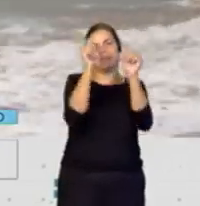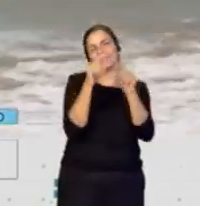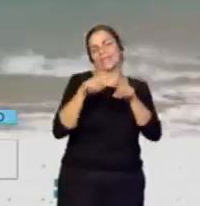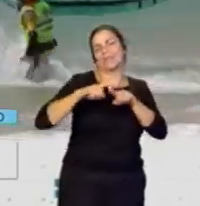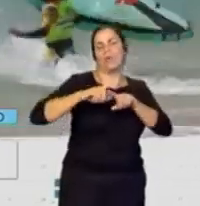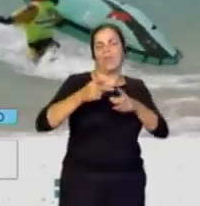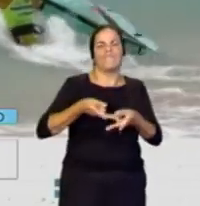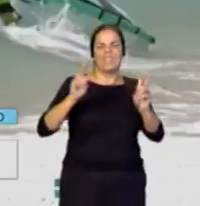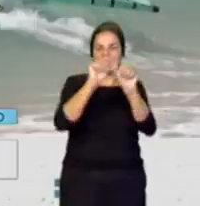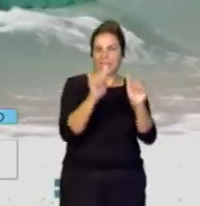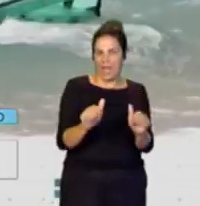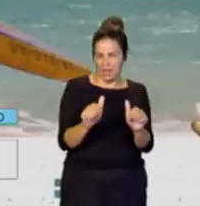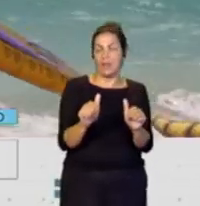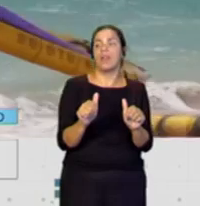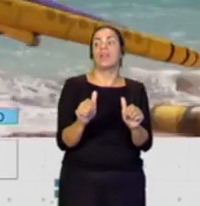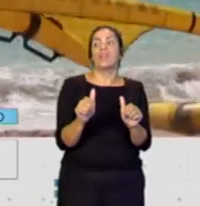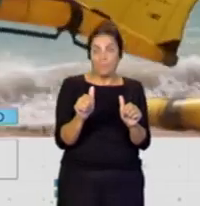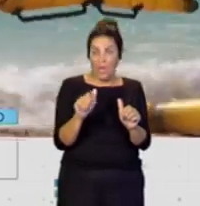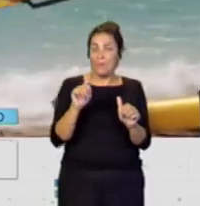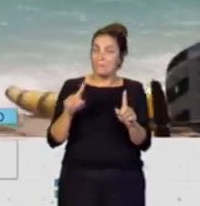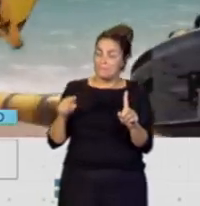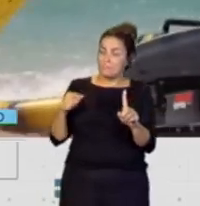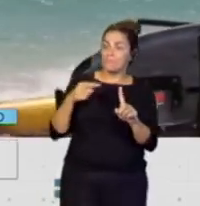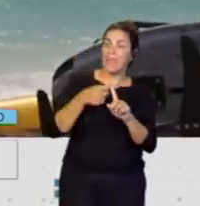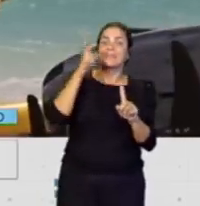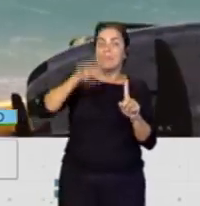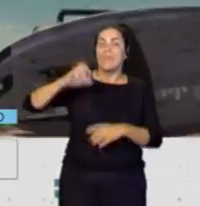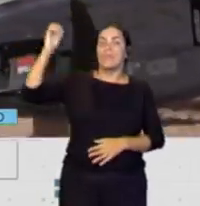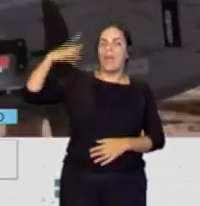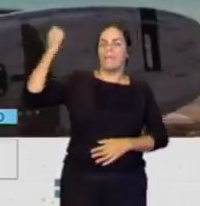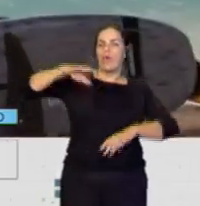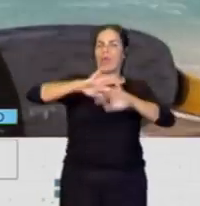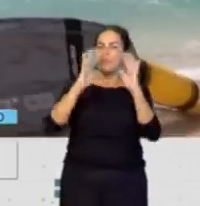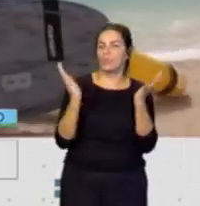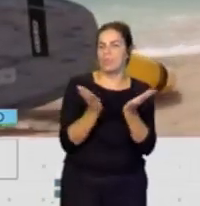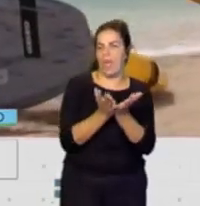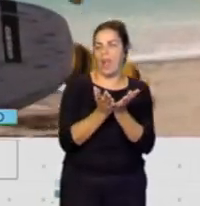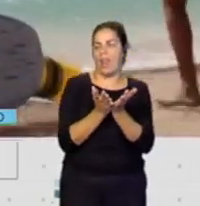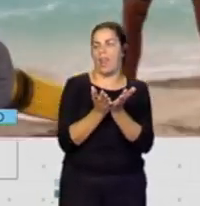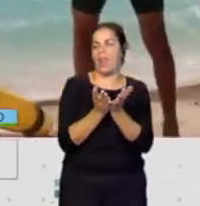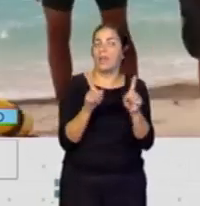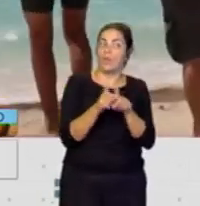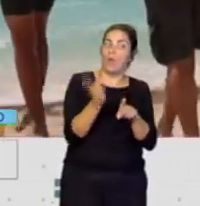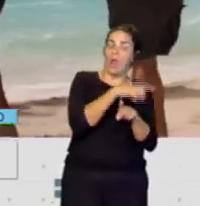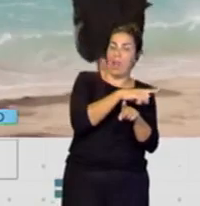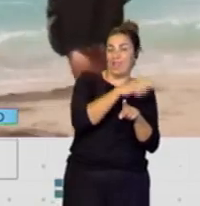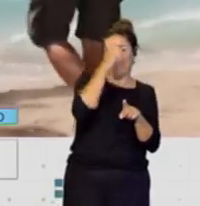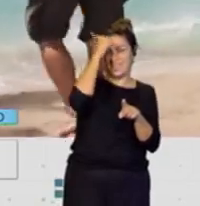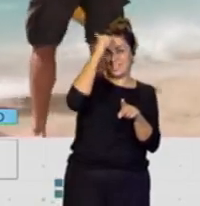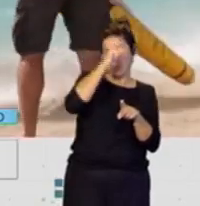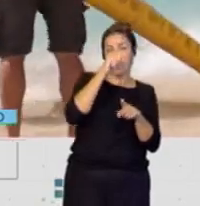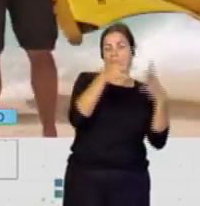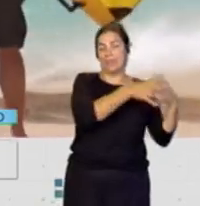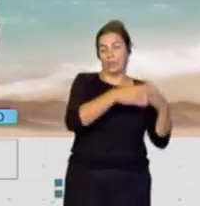Y no solo esto, sino que también quiero campeona mundial, igual que el señor de Estados Unidos, Chris